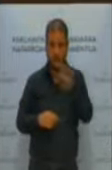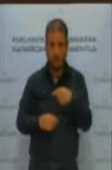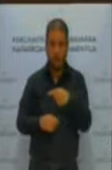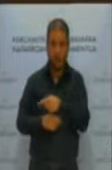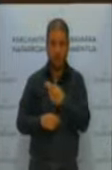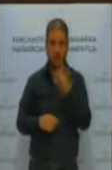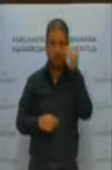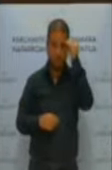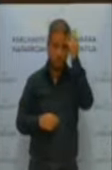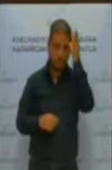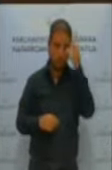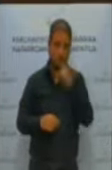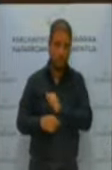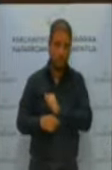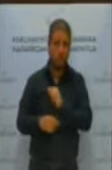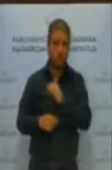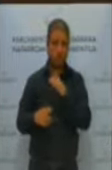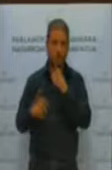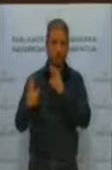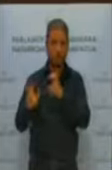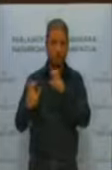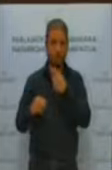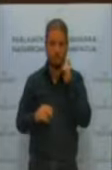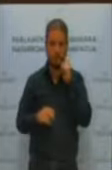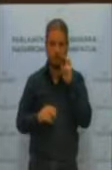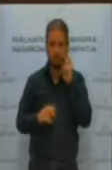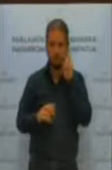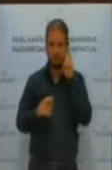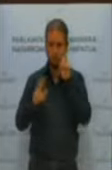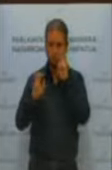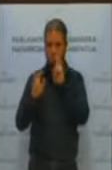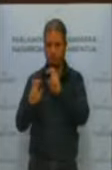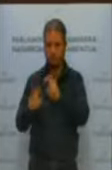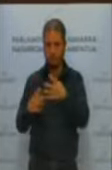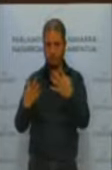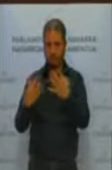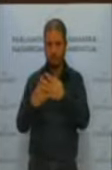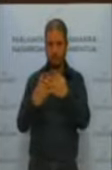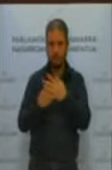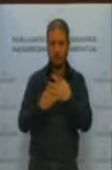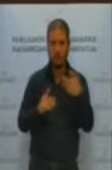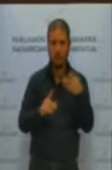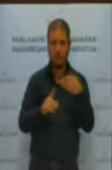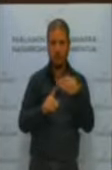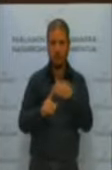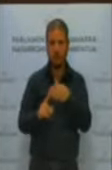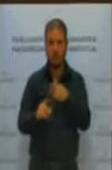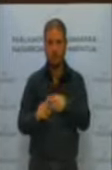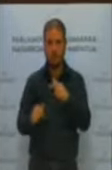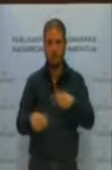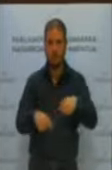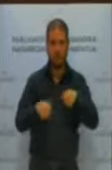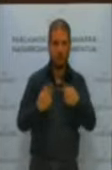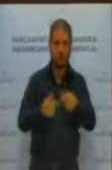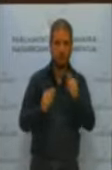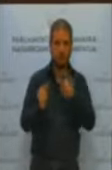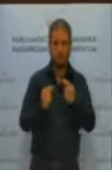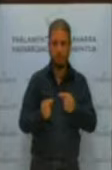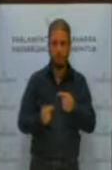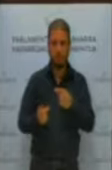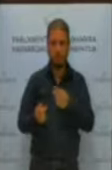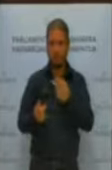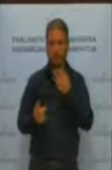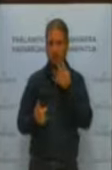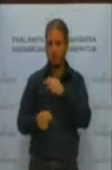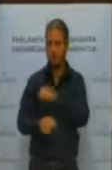y por lo tanto examinan la procedencia, hay otros filtros, hay un filtro de intervención, de gasto presupuestario, etcétera, etcétera, etcétera, que dan